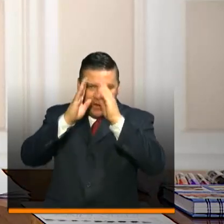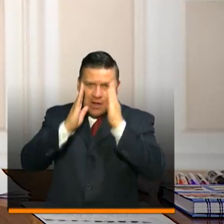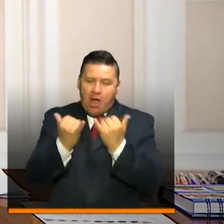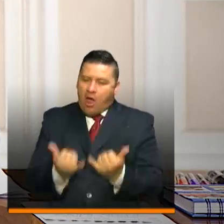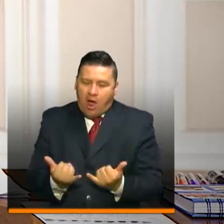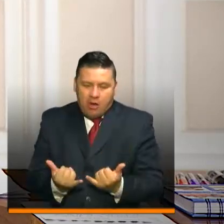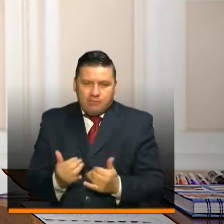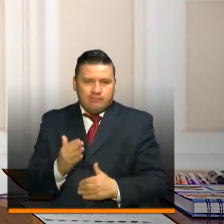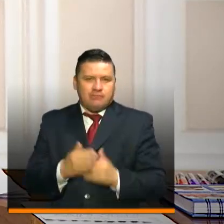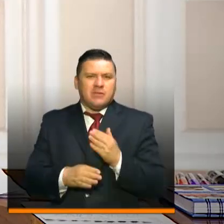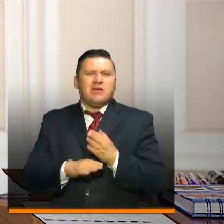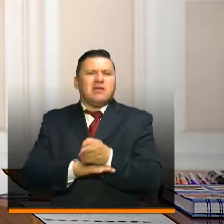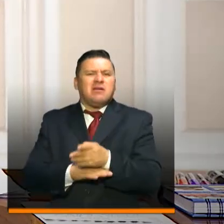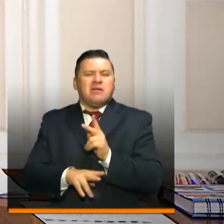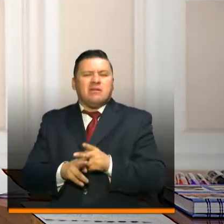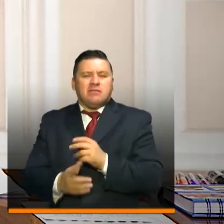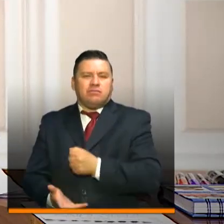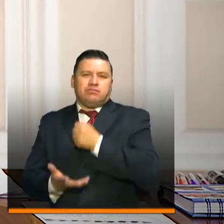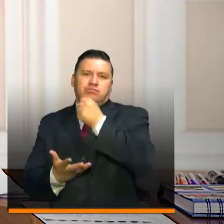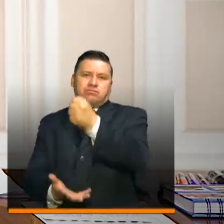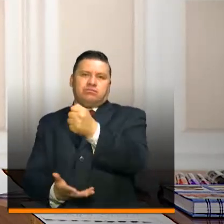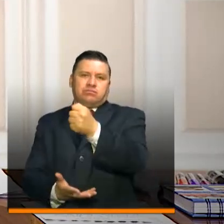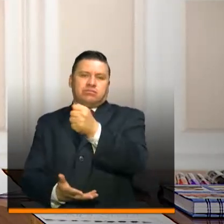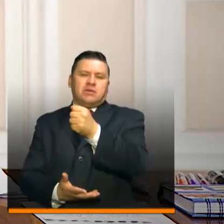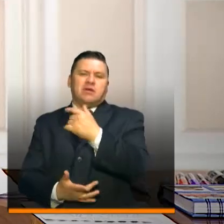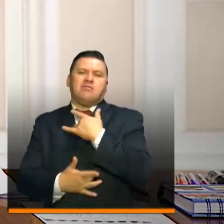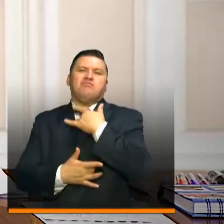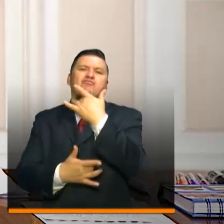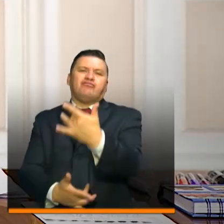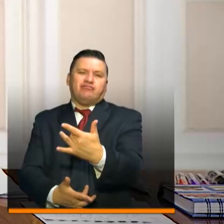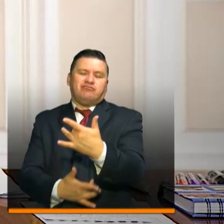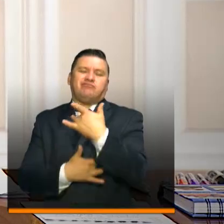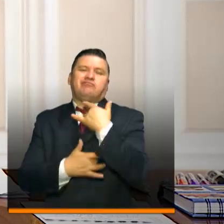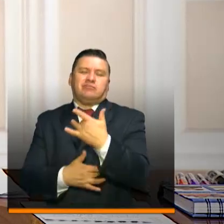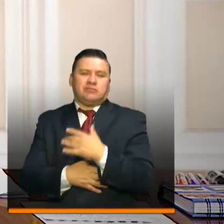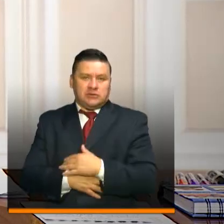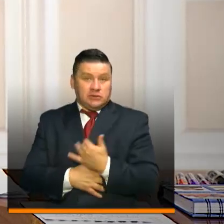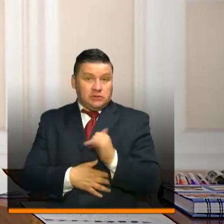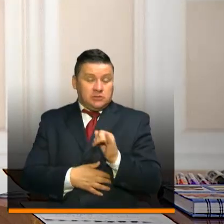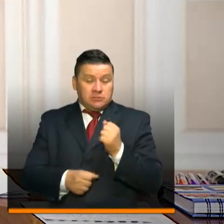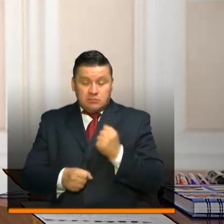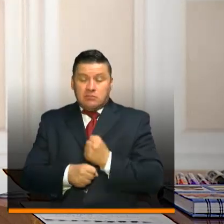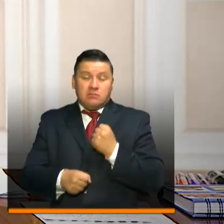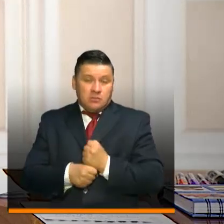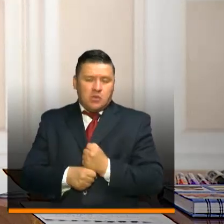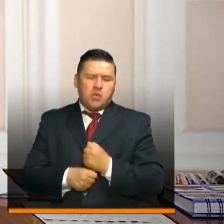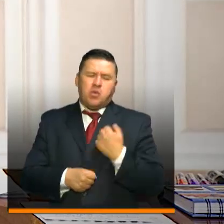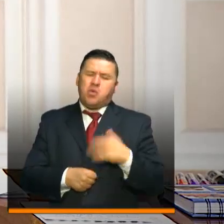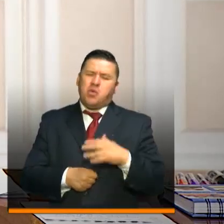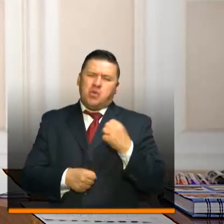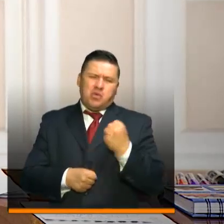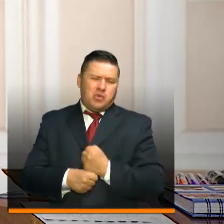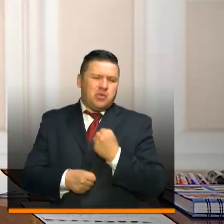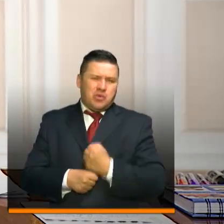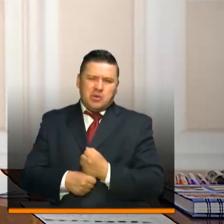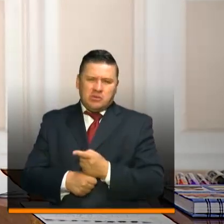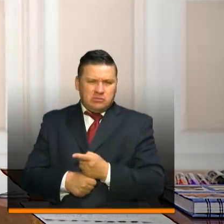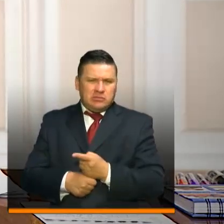a través de lo que hemos llamado el ingreso solidario. Hemos hecho un trabajo realmente